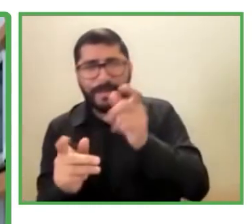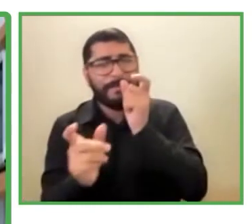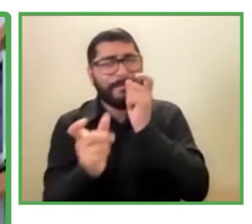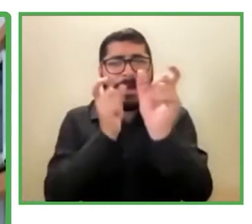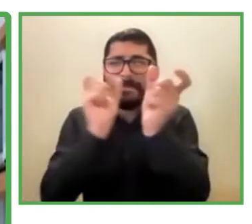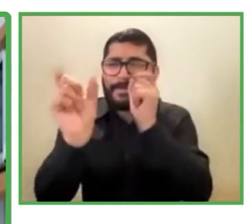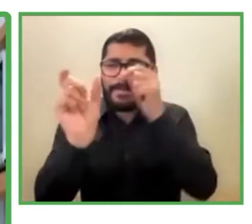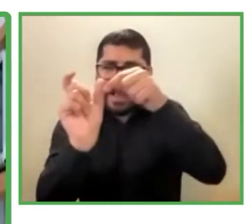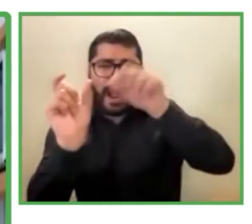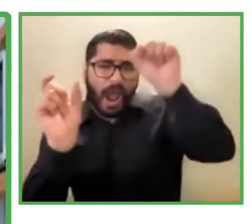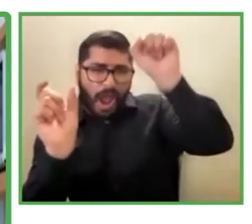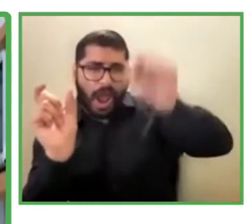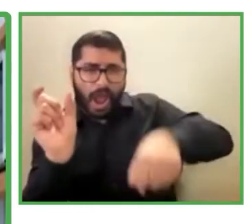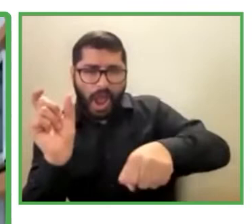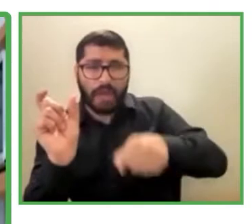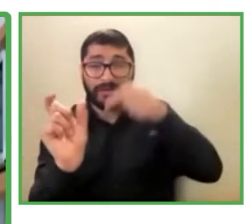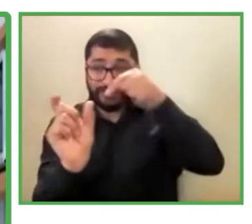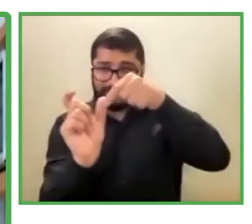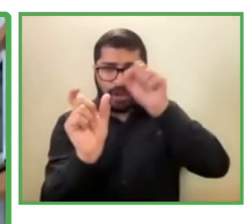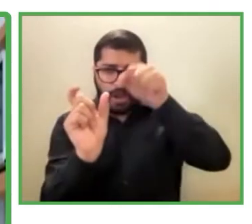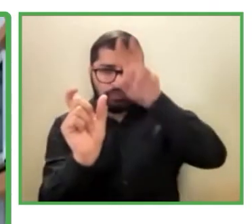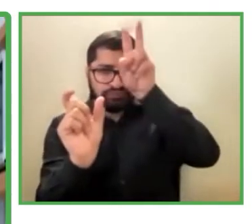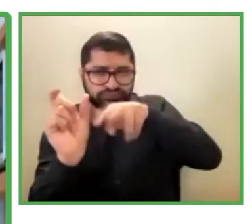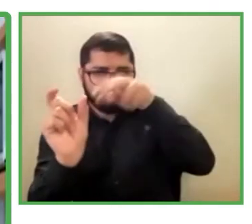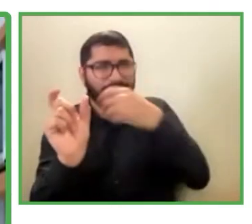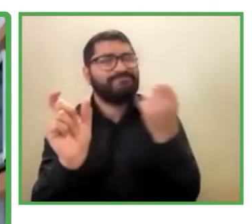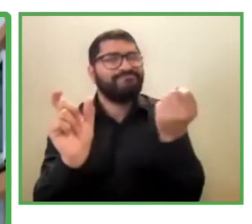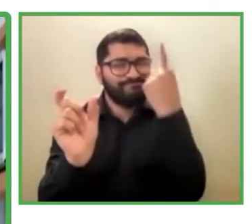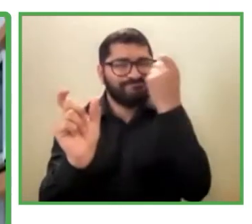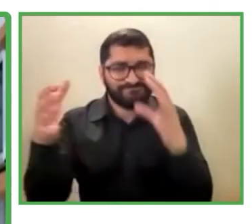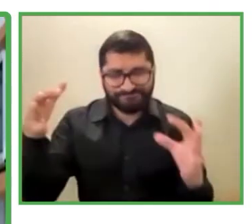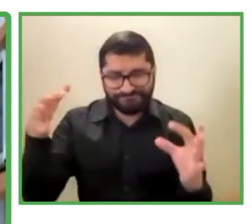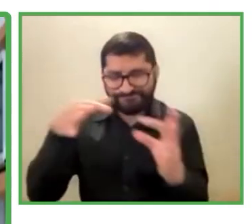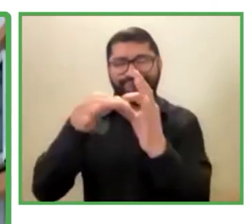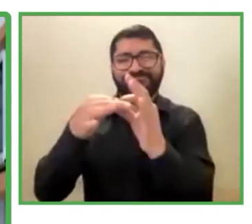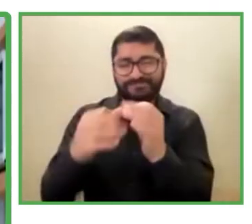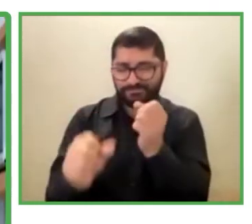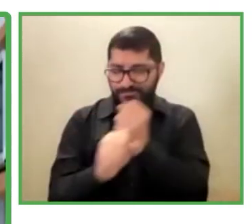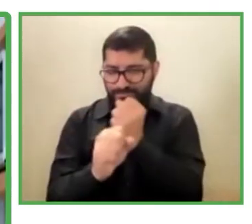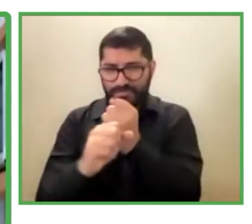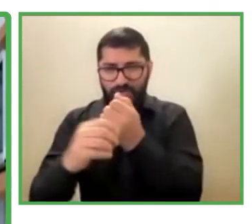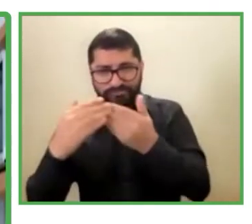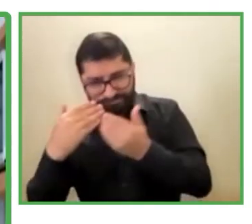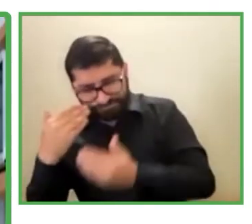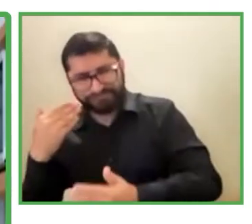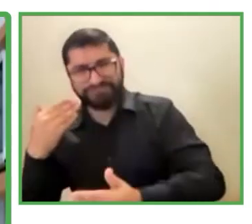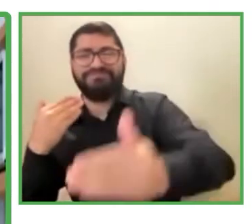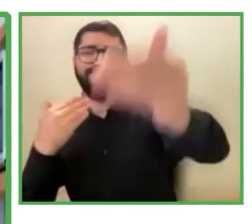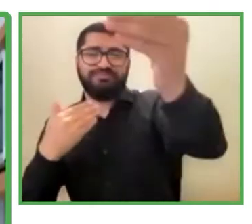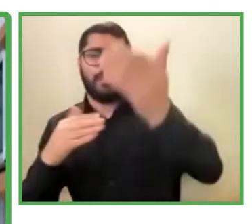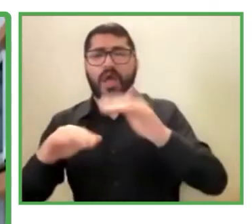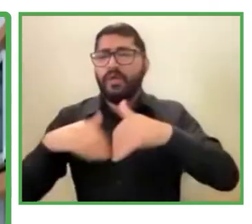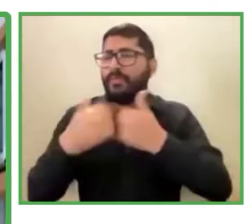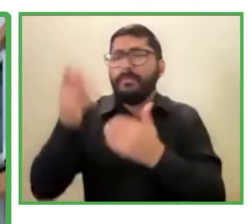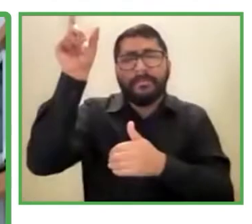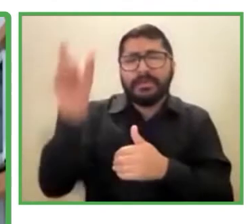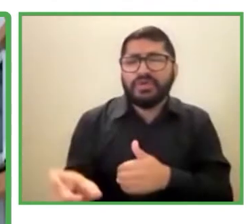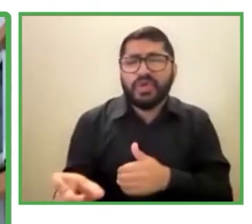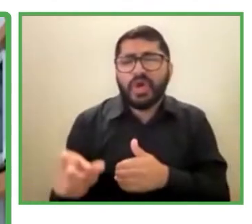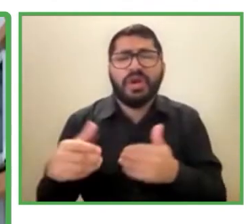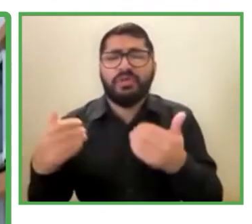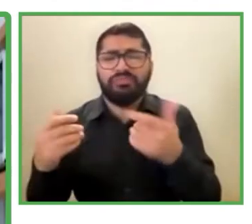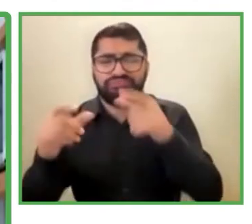y sobre todo que fuera accesible a distancia, de tal manera que la persona pudiera entrar a un link, se pudiera